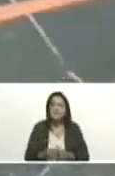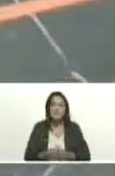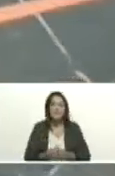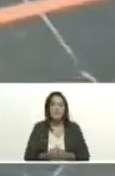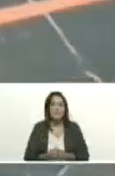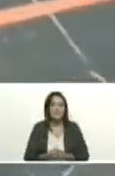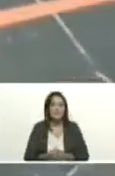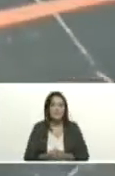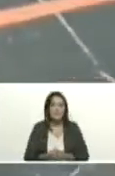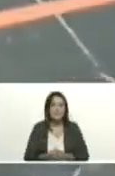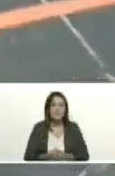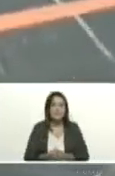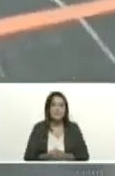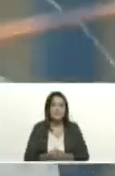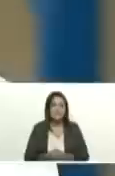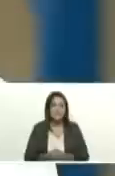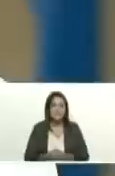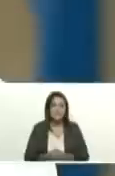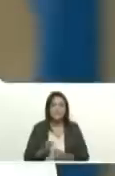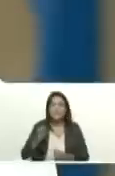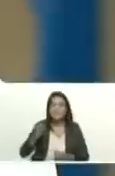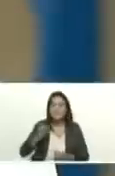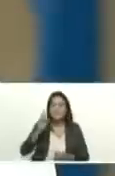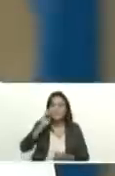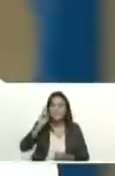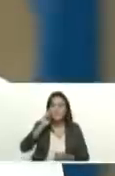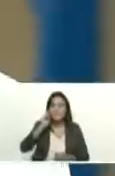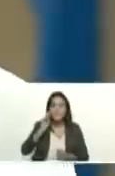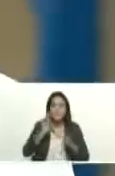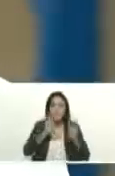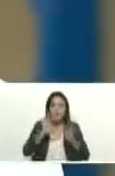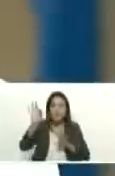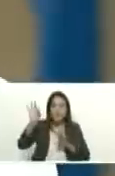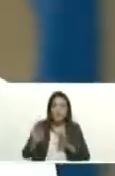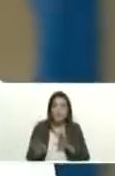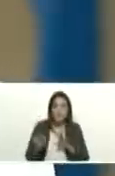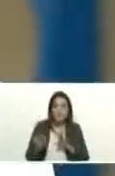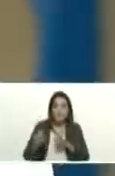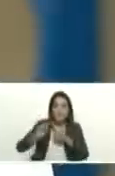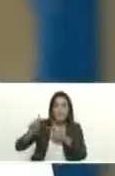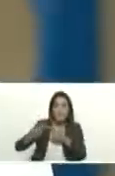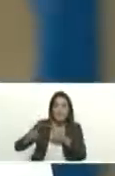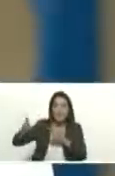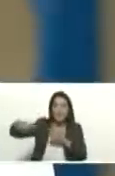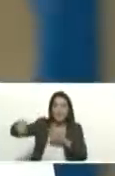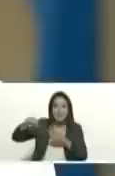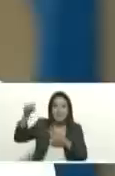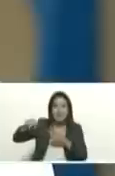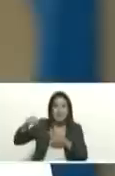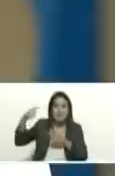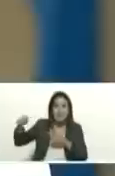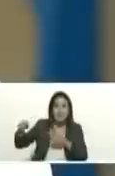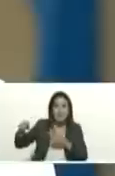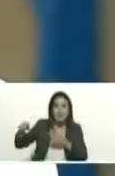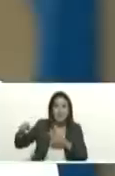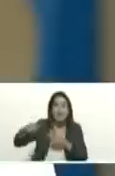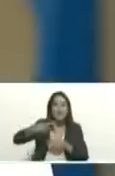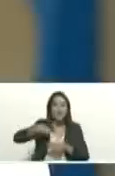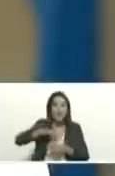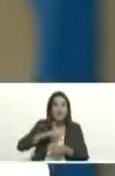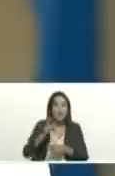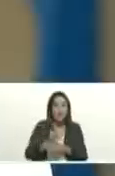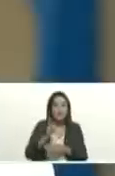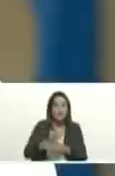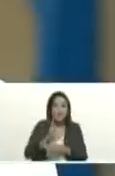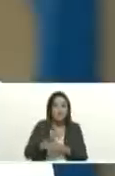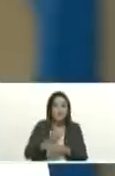bueno en efecto mi comandante el 90% del material que está acá es precisamente el que utilizamos en